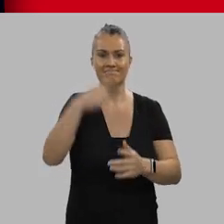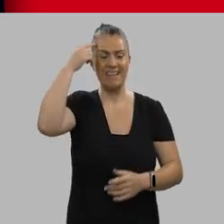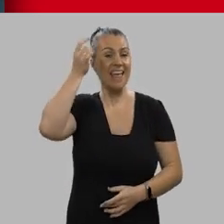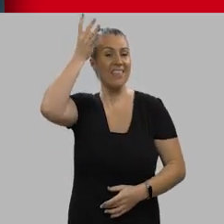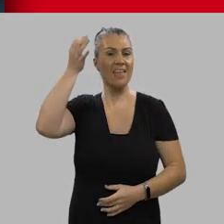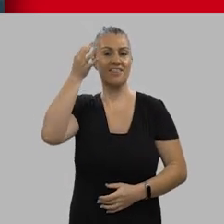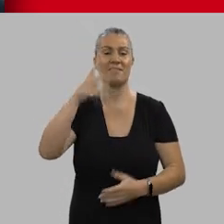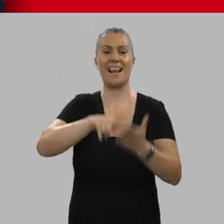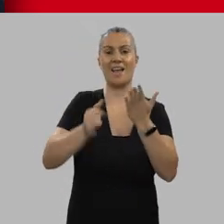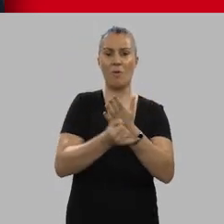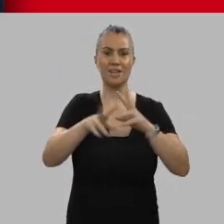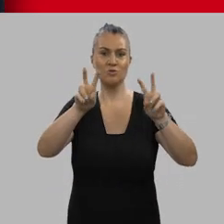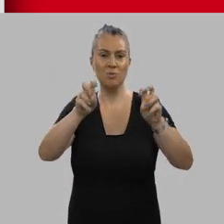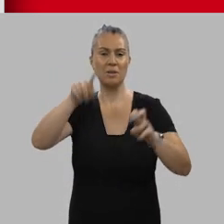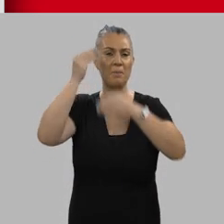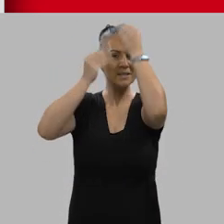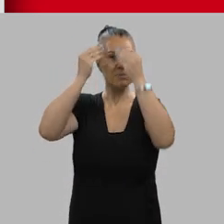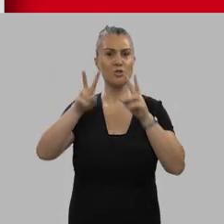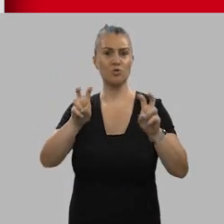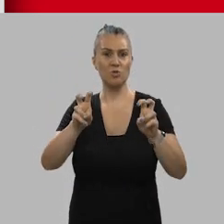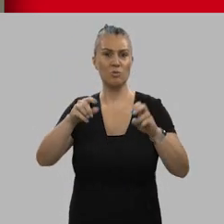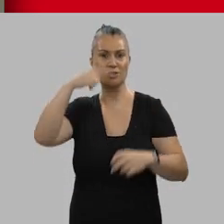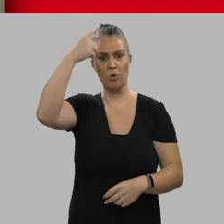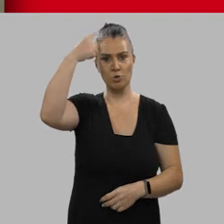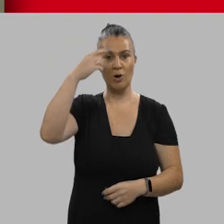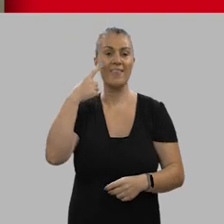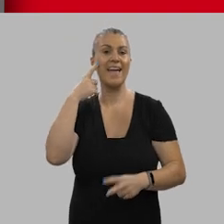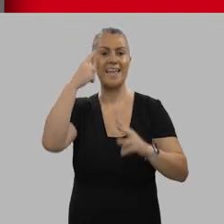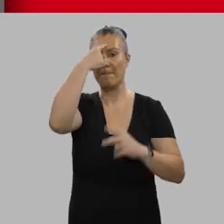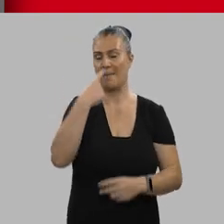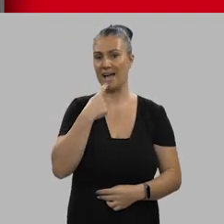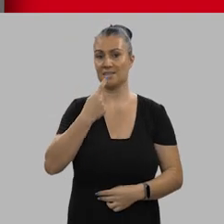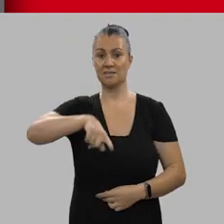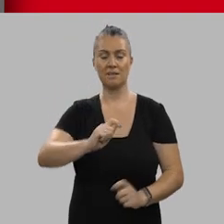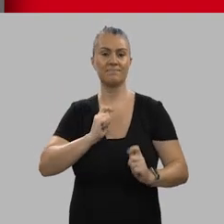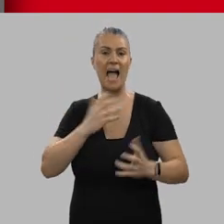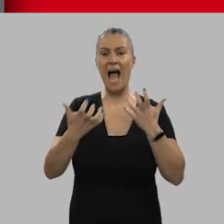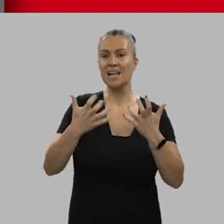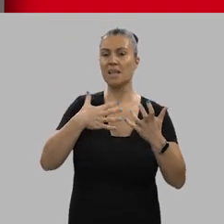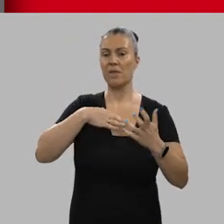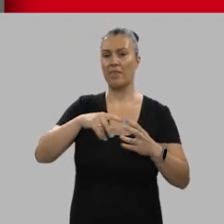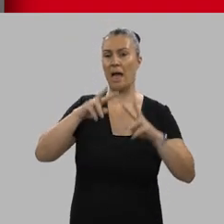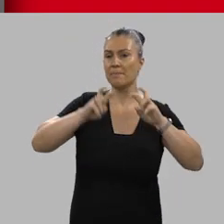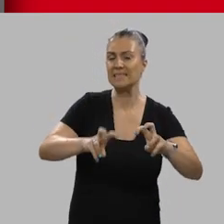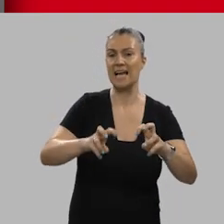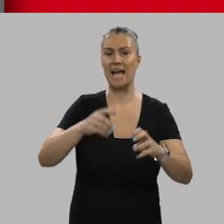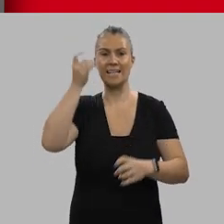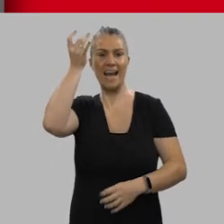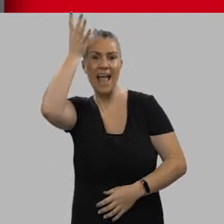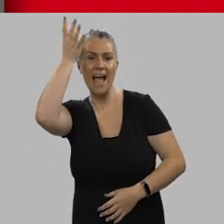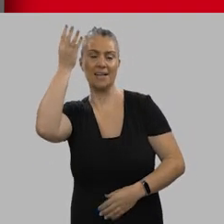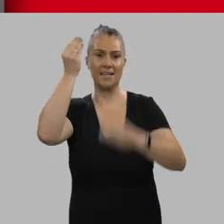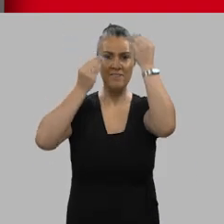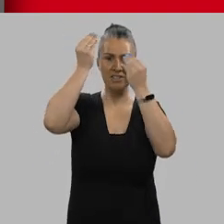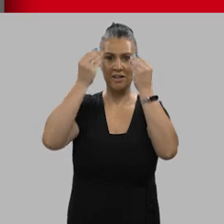la idea de establecer nuevos lenguajes y nuevos pensamientos en las culturas de la imagen. El arte me permite reflexionar, investigar y crear